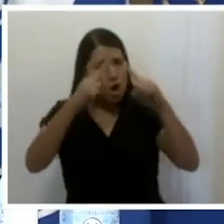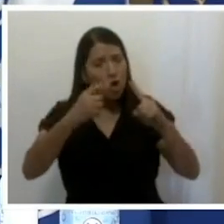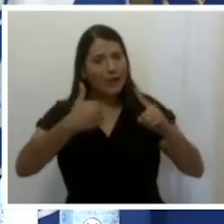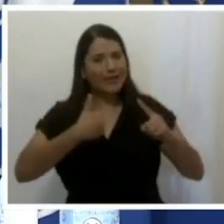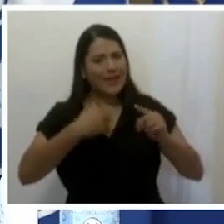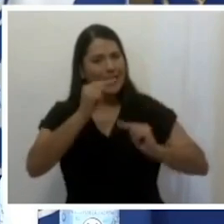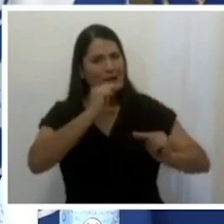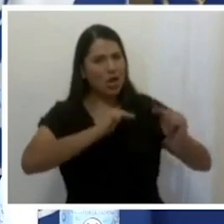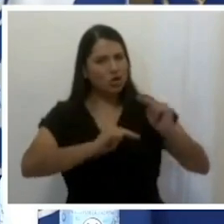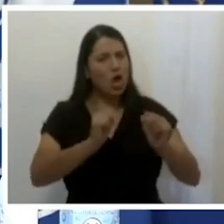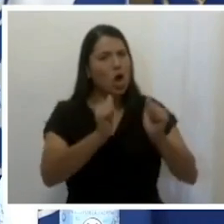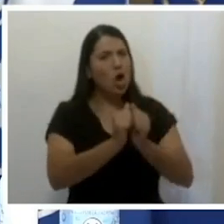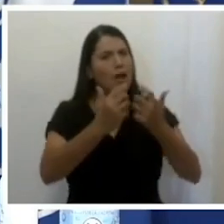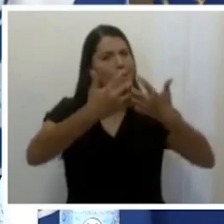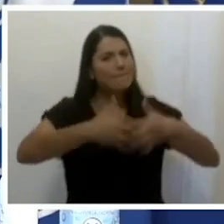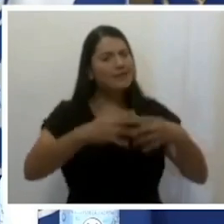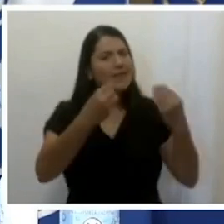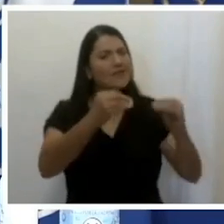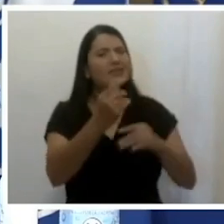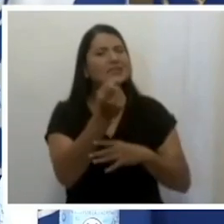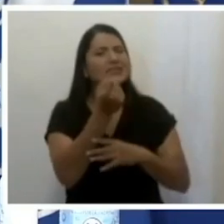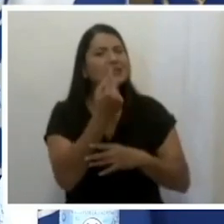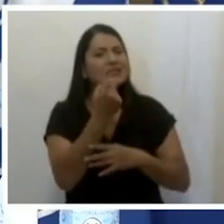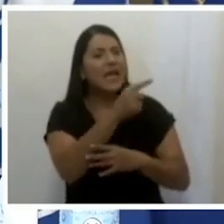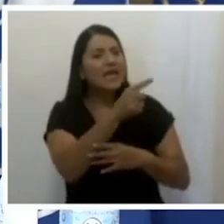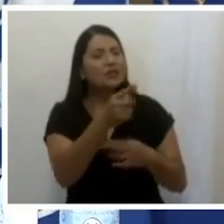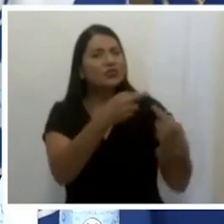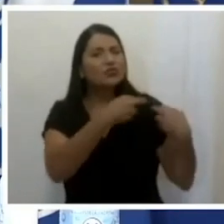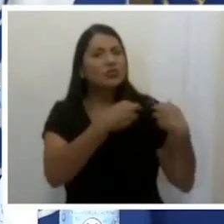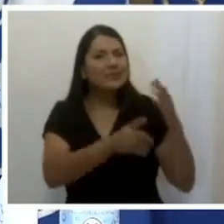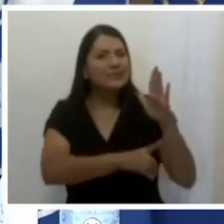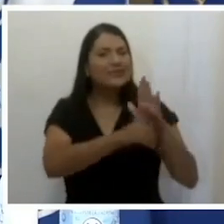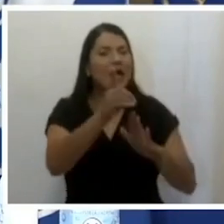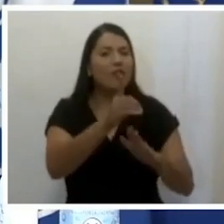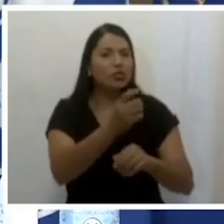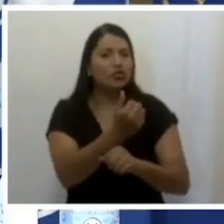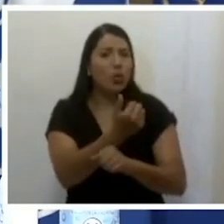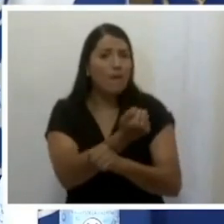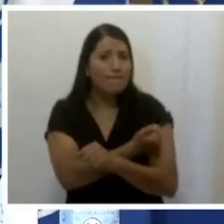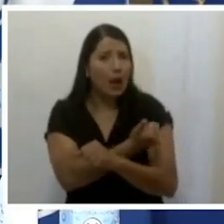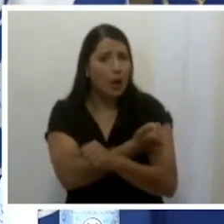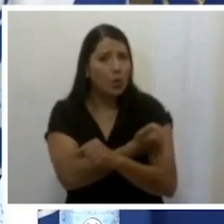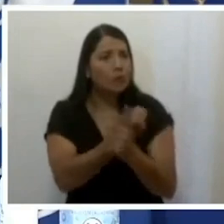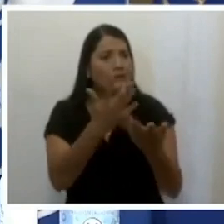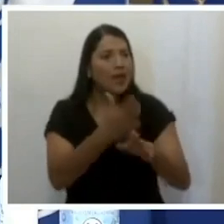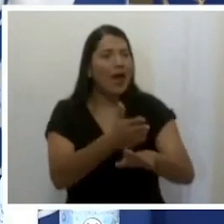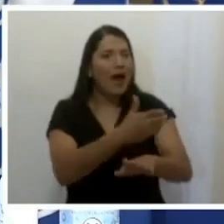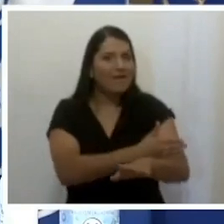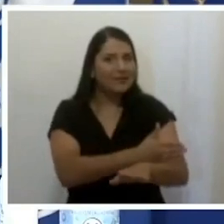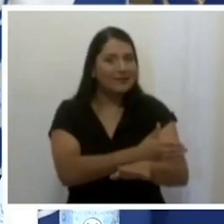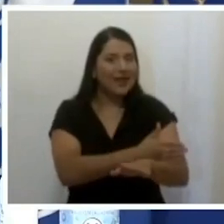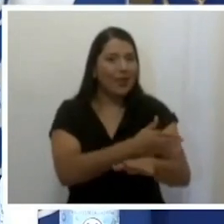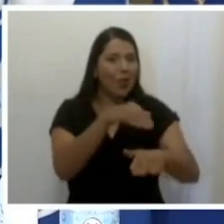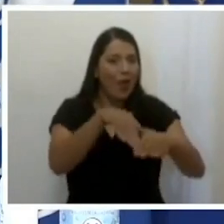compañías farmacéuticas que están desarrollando las vacunas y van avanzados en las fases de investigación, así como con